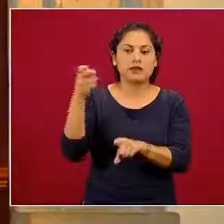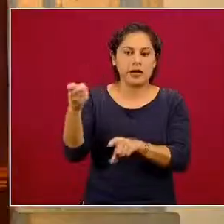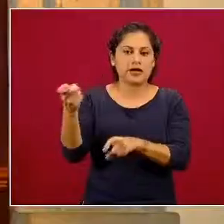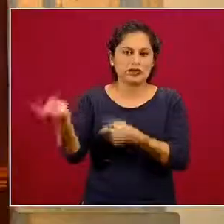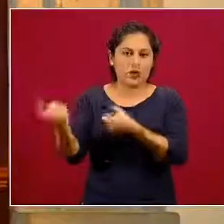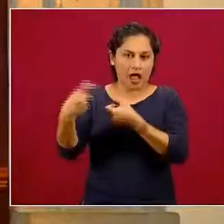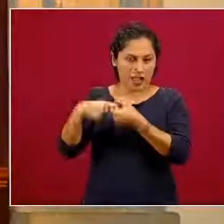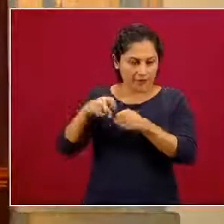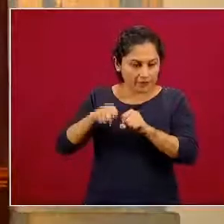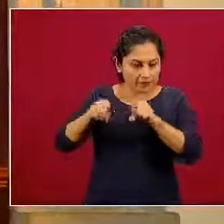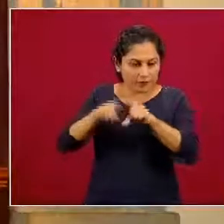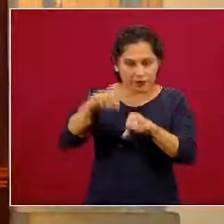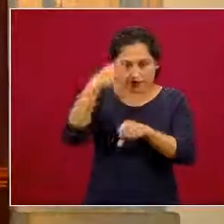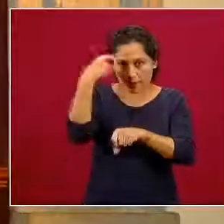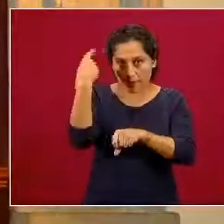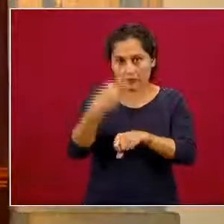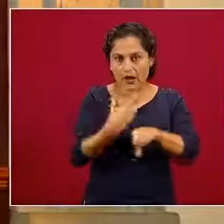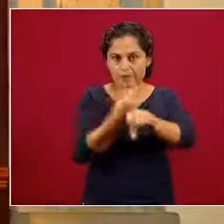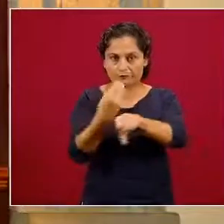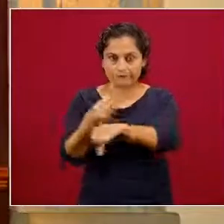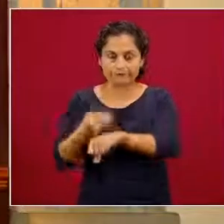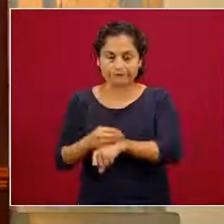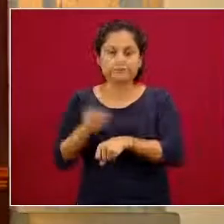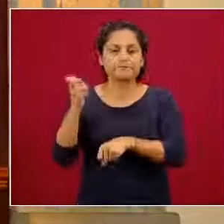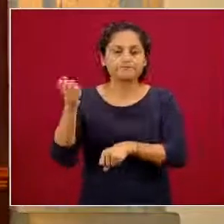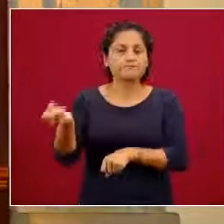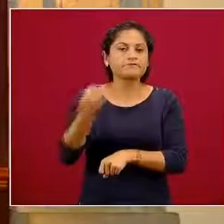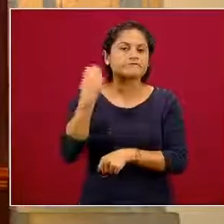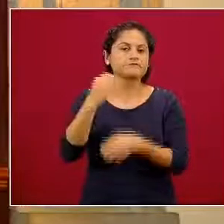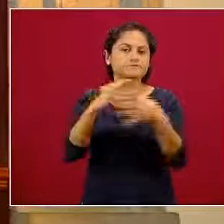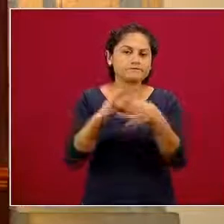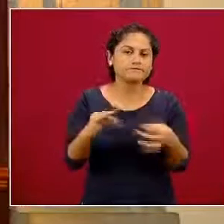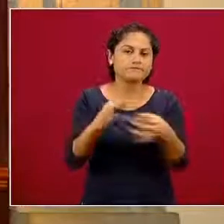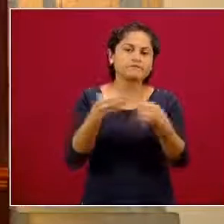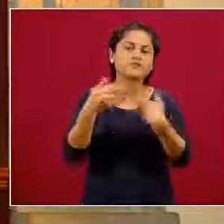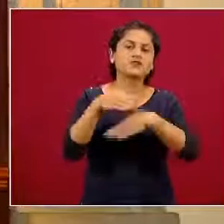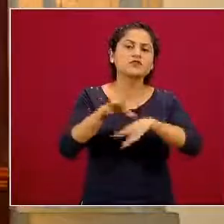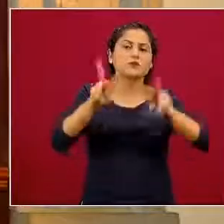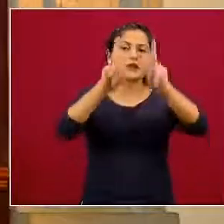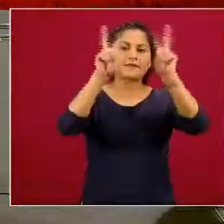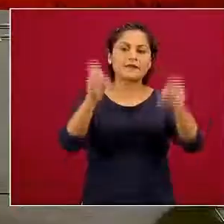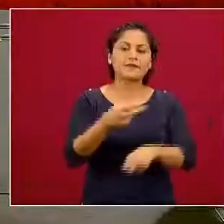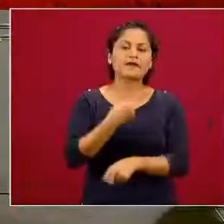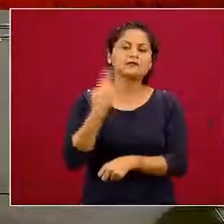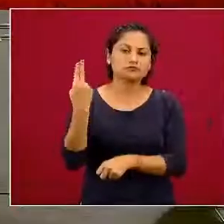de las acciones acerca del tema del suicidio.